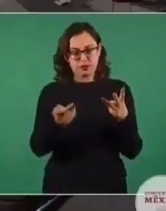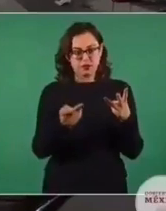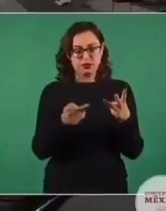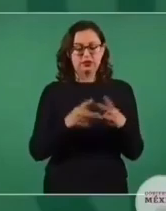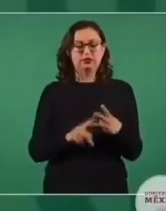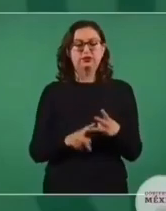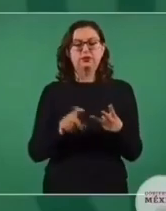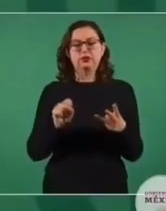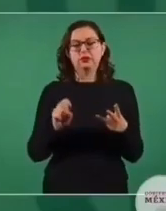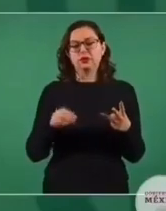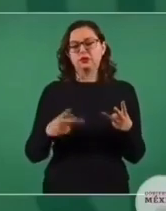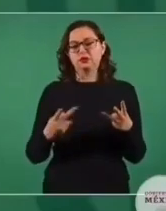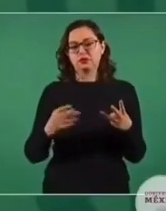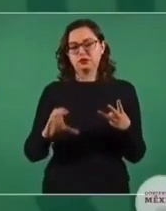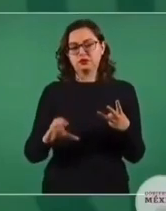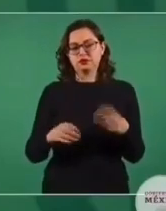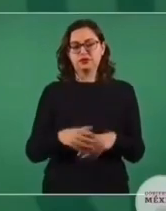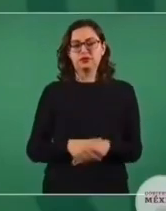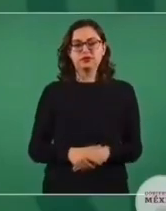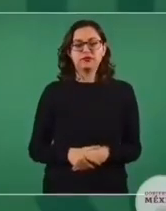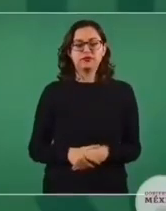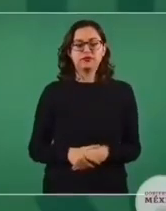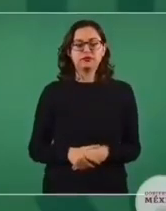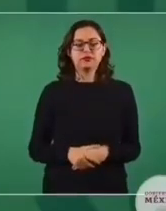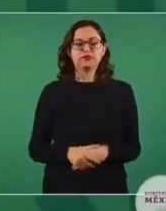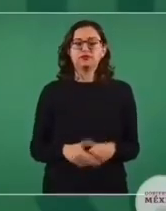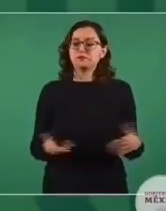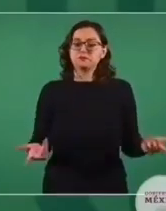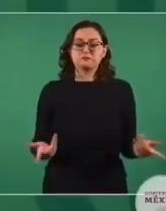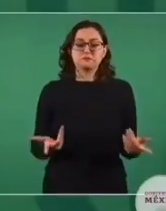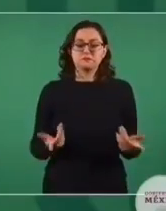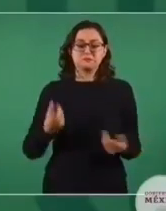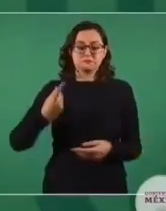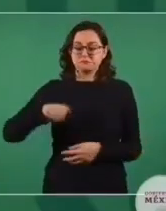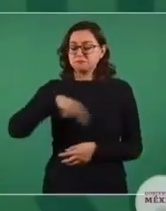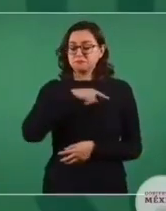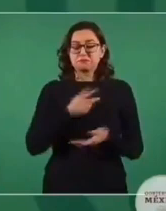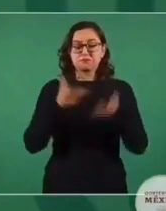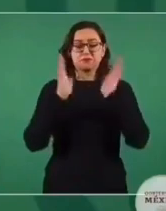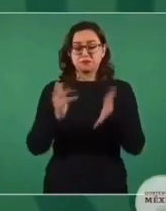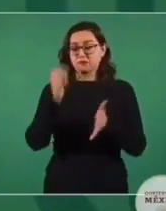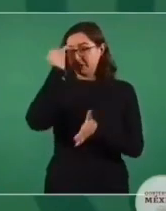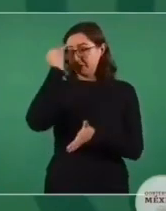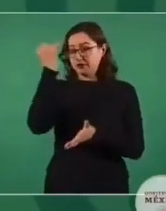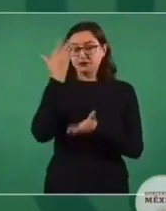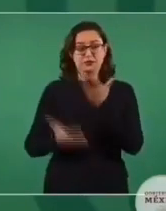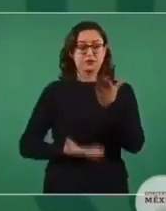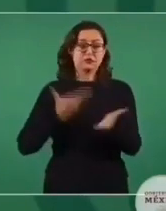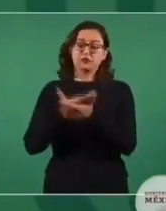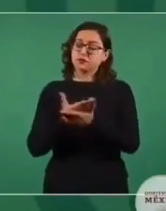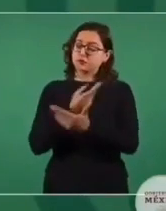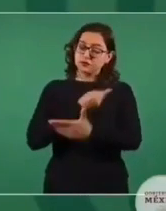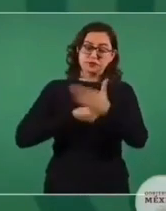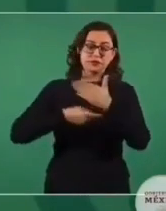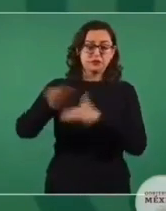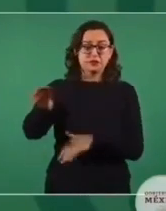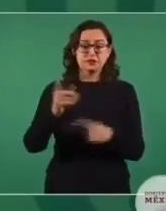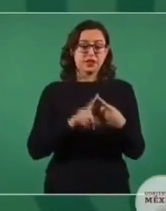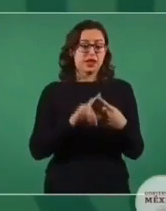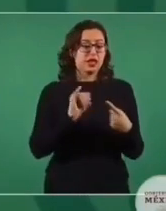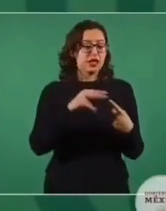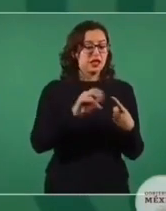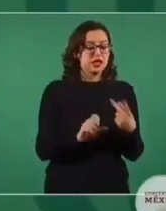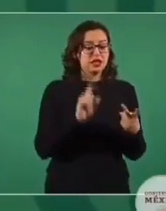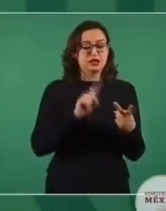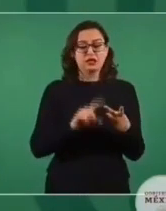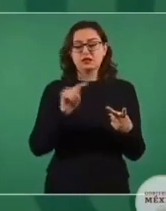Vamos a presentar una iniciativa de reforma. Está muy mal, tanto el INE como